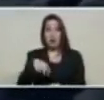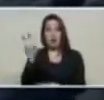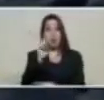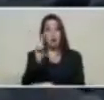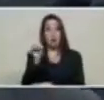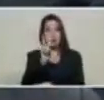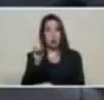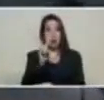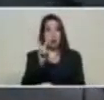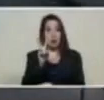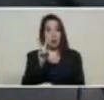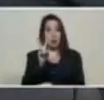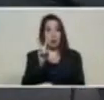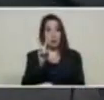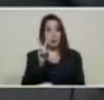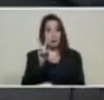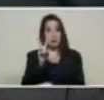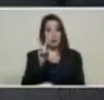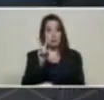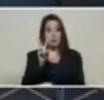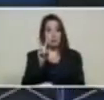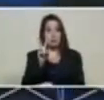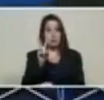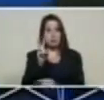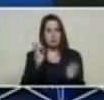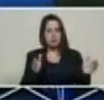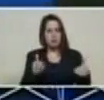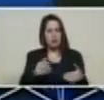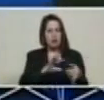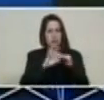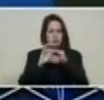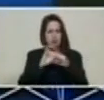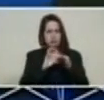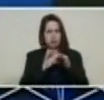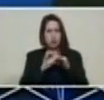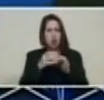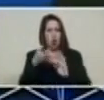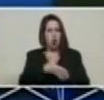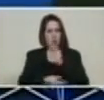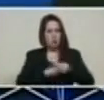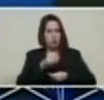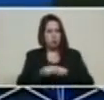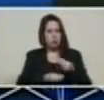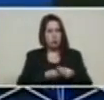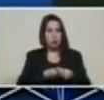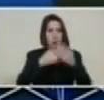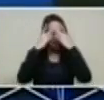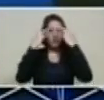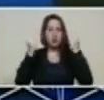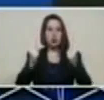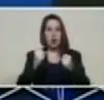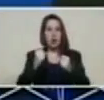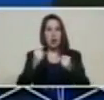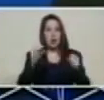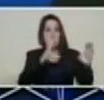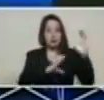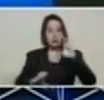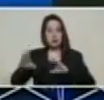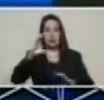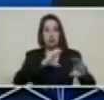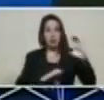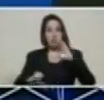y como blockchain ha sido desarrollado por profesionales y científicos